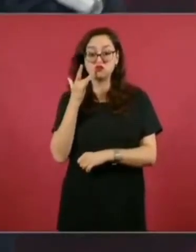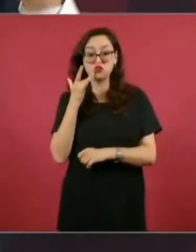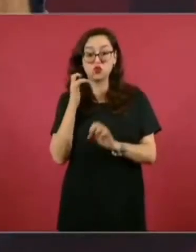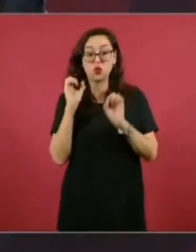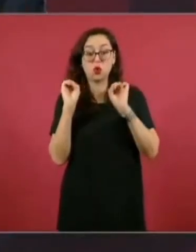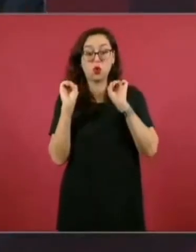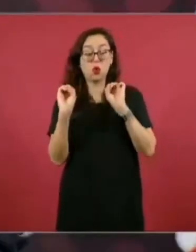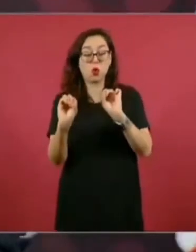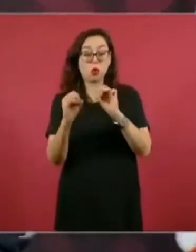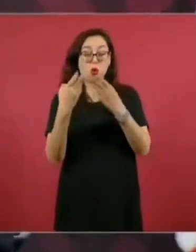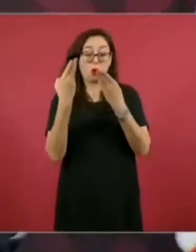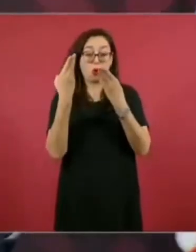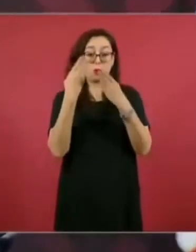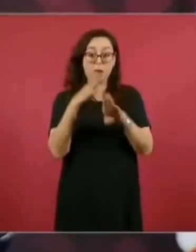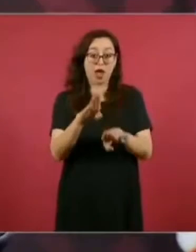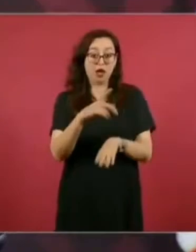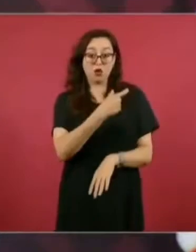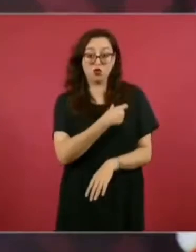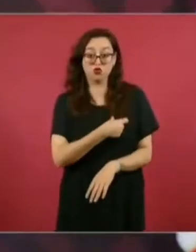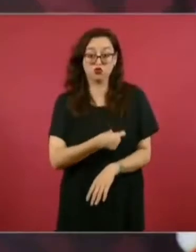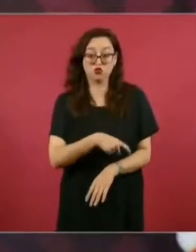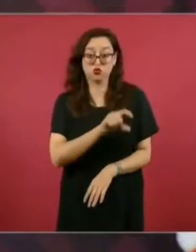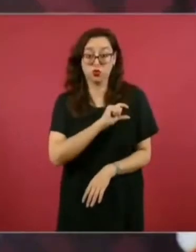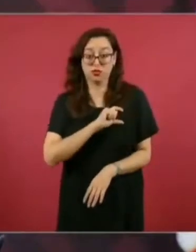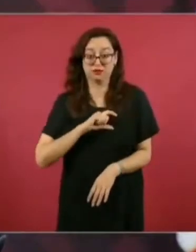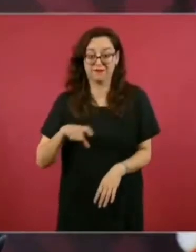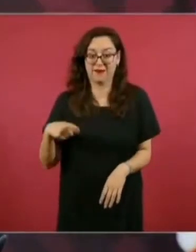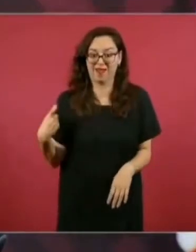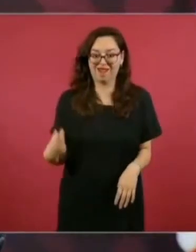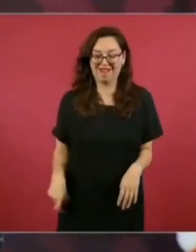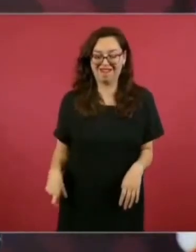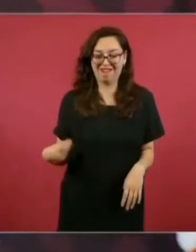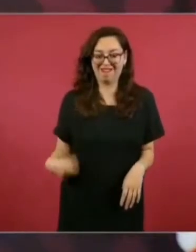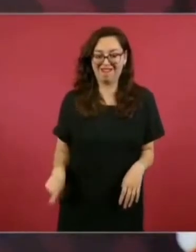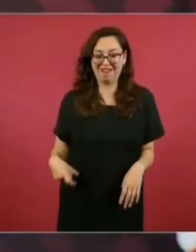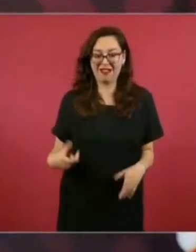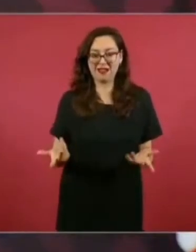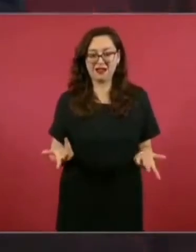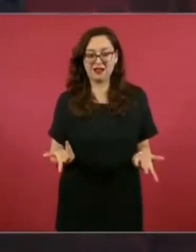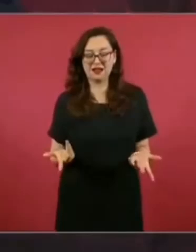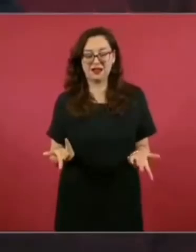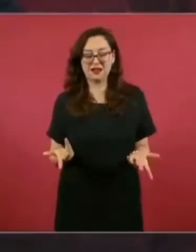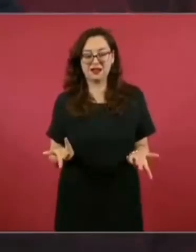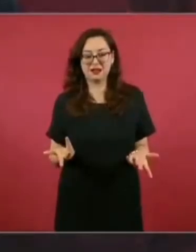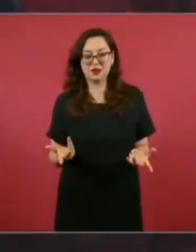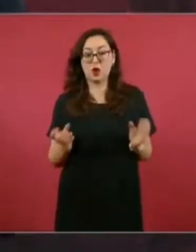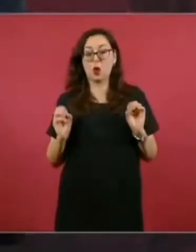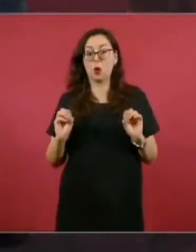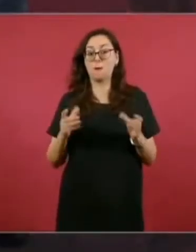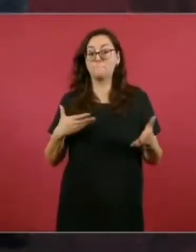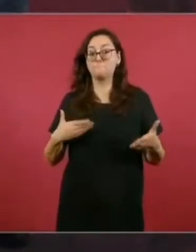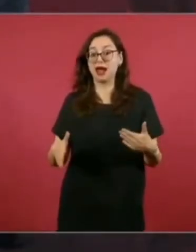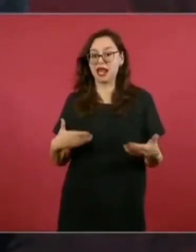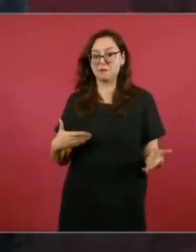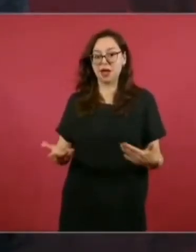en Suiza o dinero en Panamá,